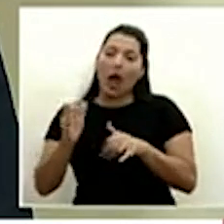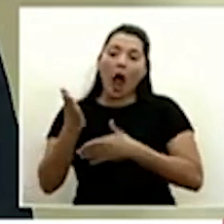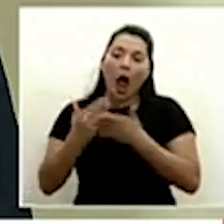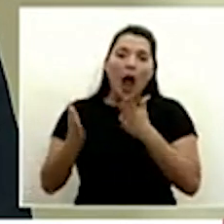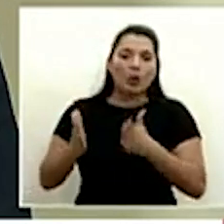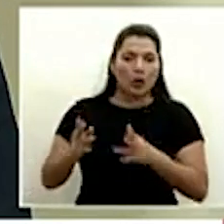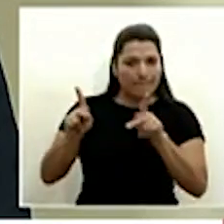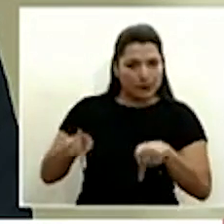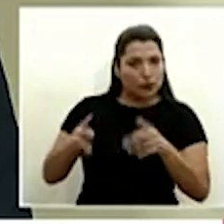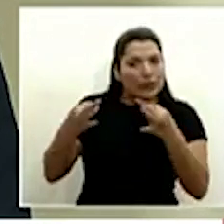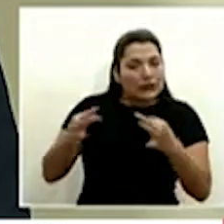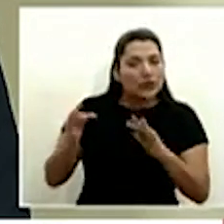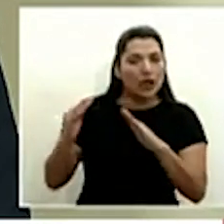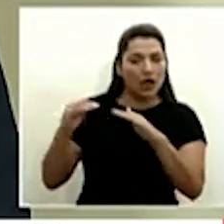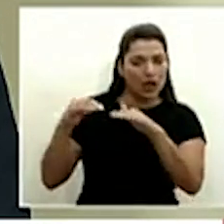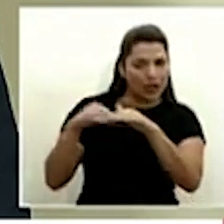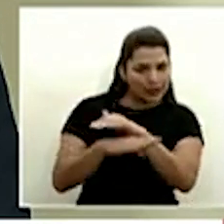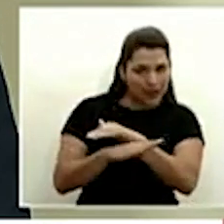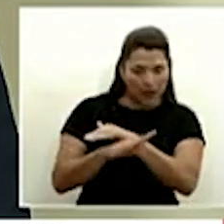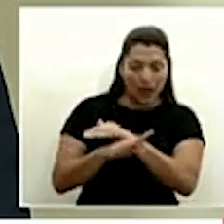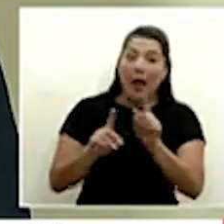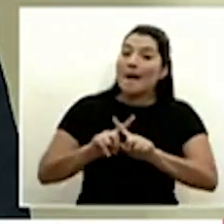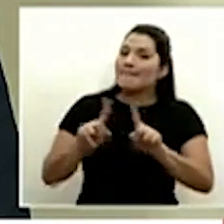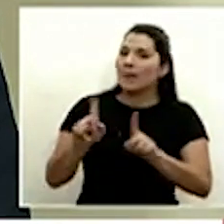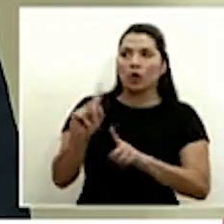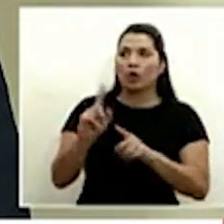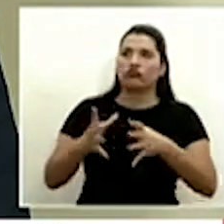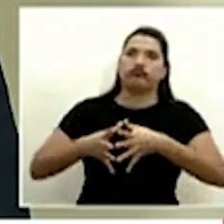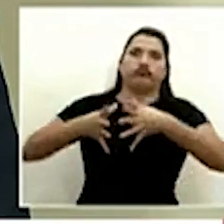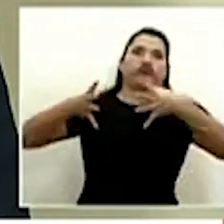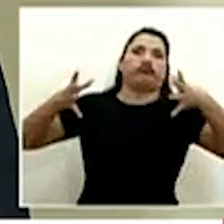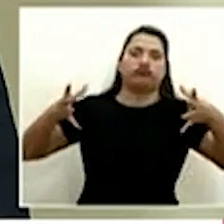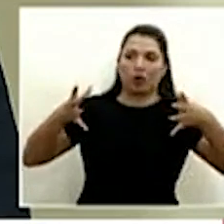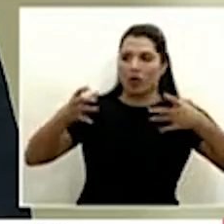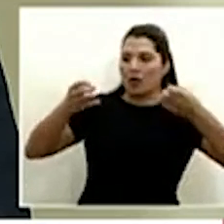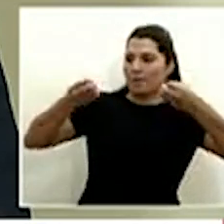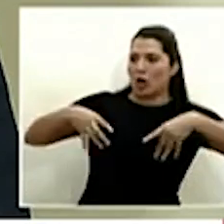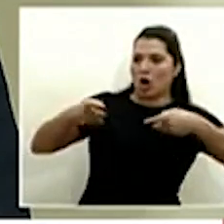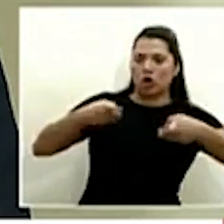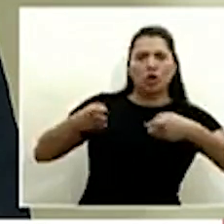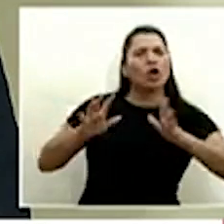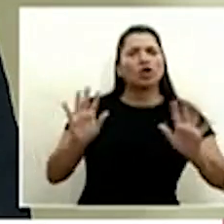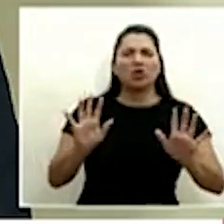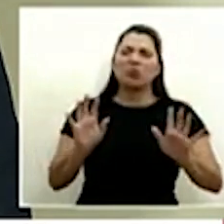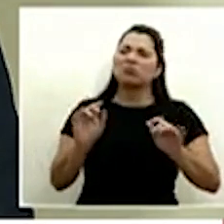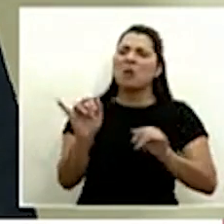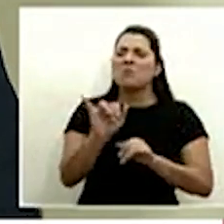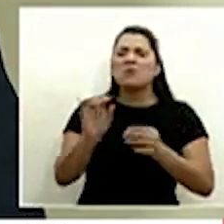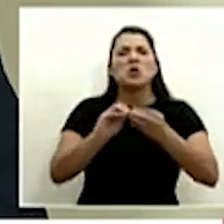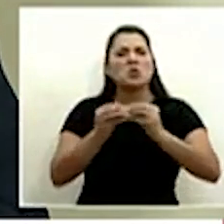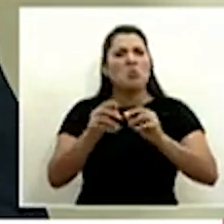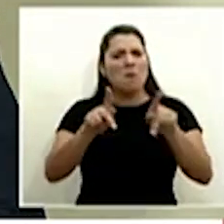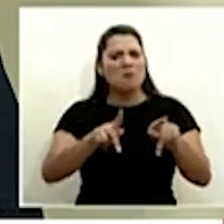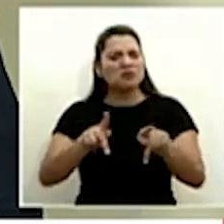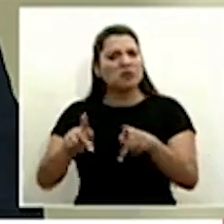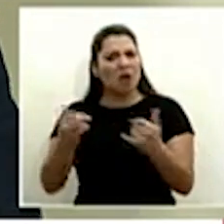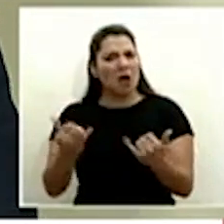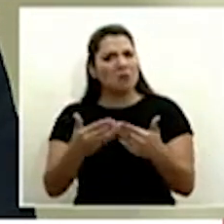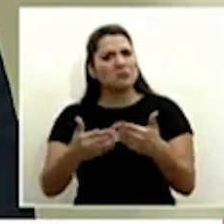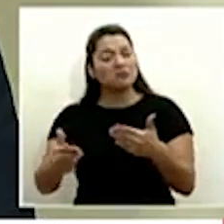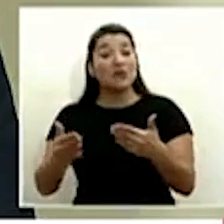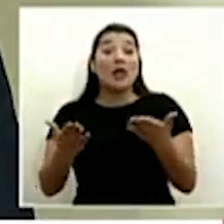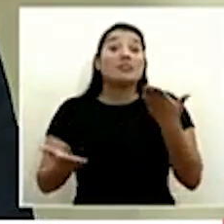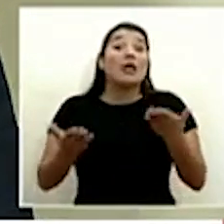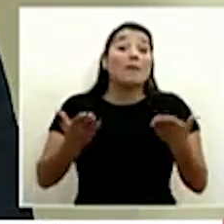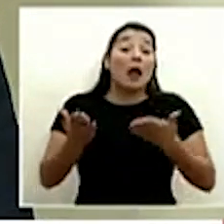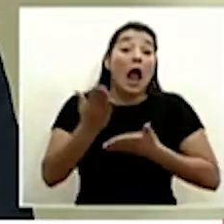que no efectivamente así es pero no es un aumento desmedido sino es de lo que hemos venido manejando más o menos en el promedio podría ser que en